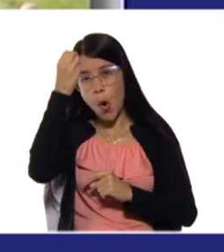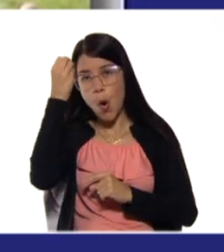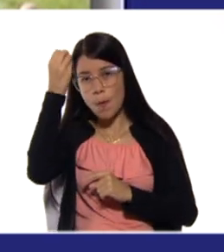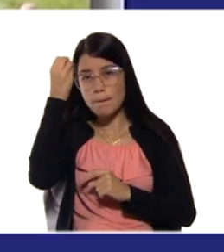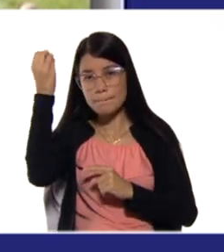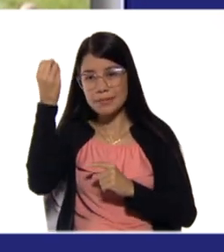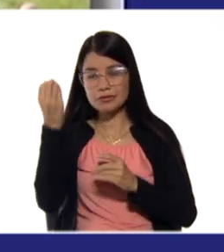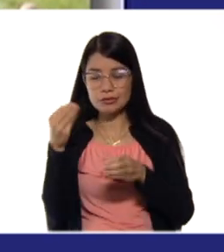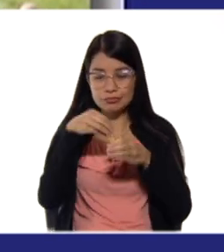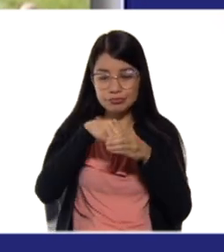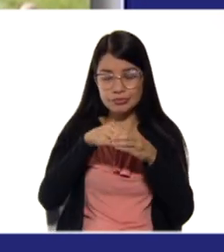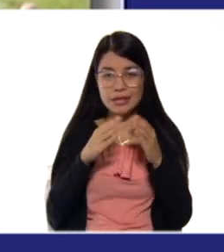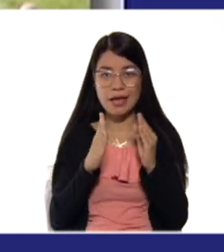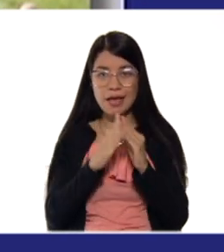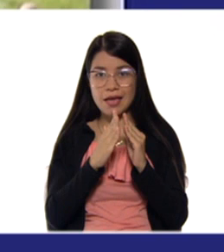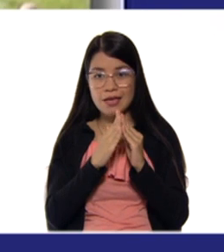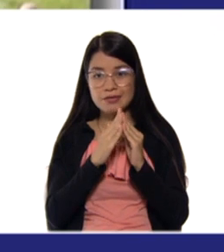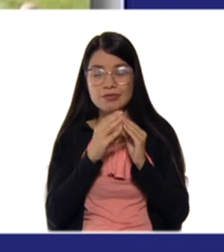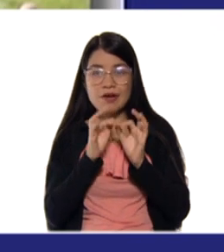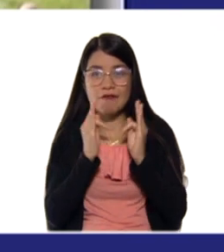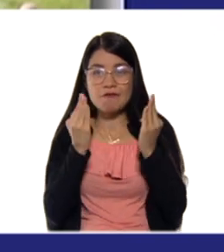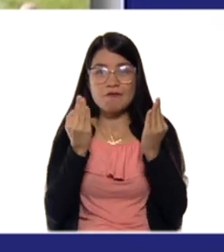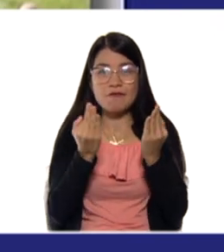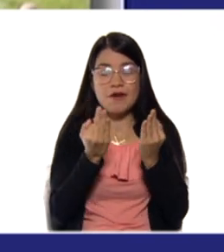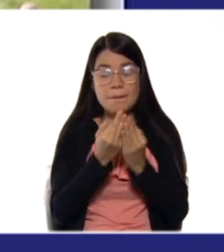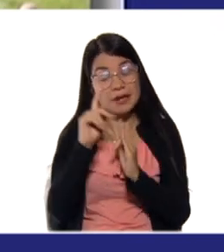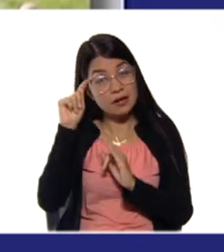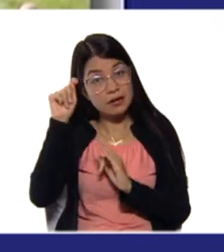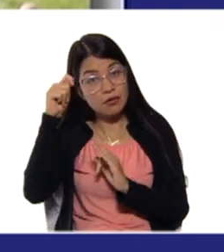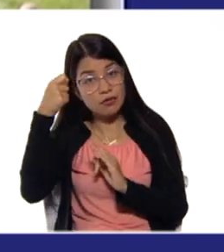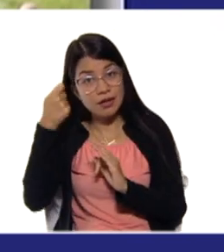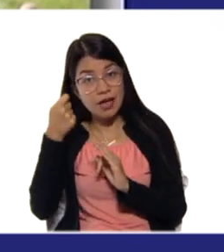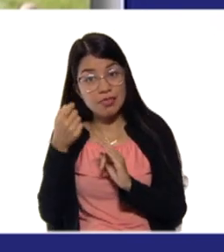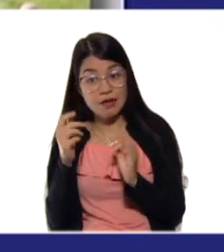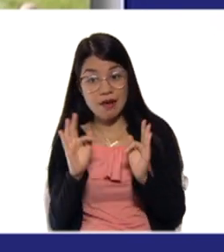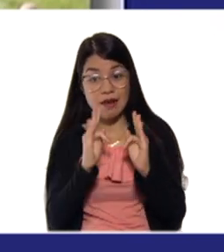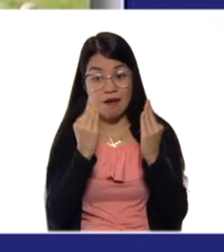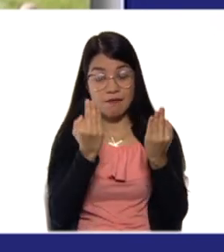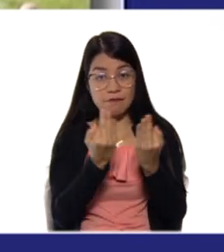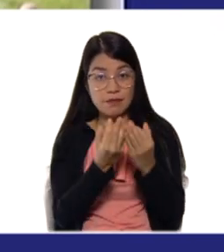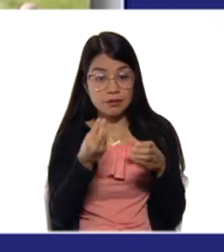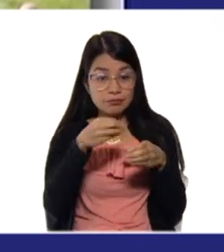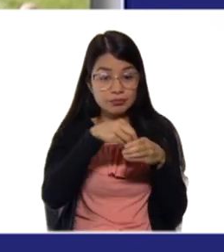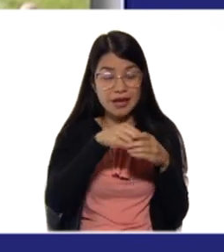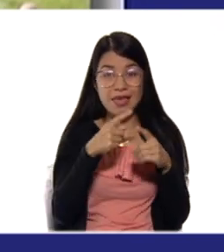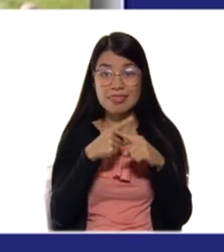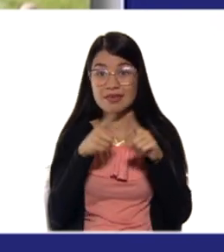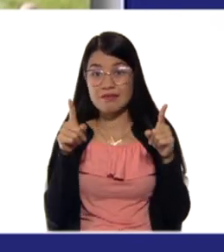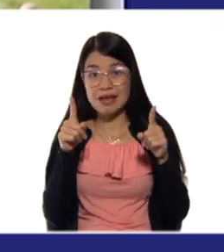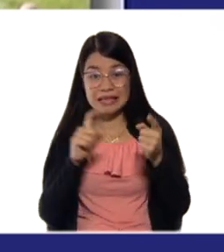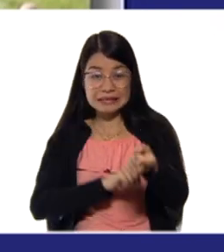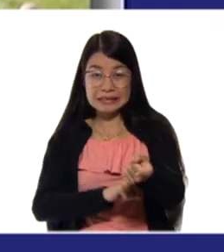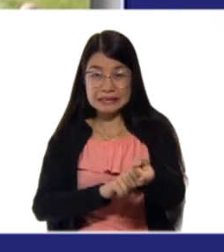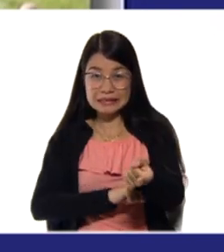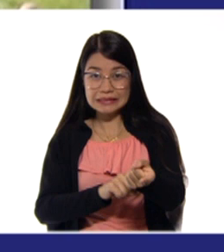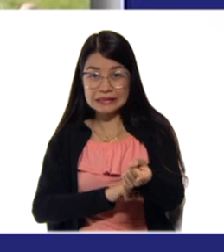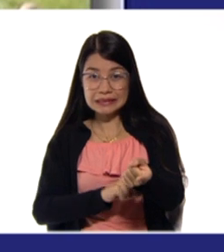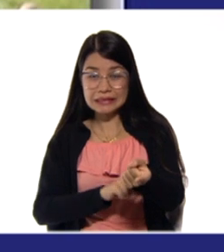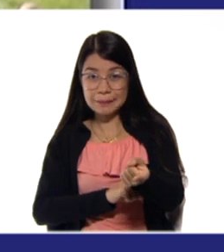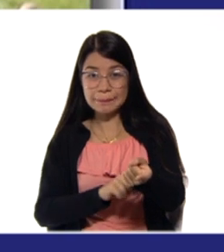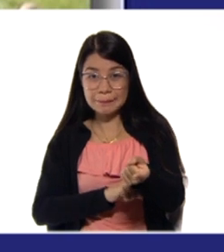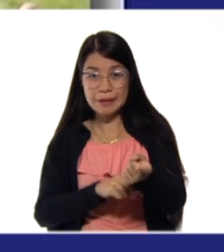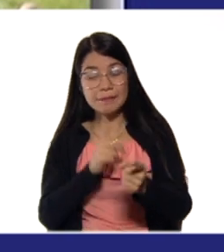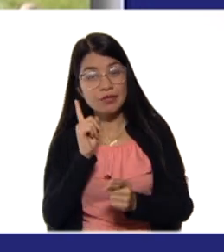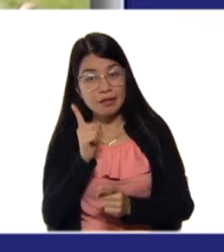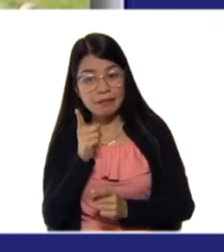Recordando que dentro del núcleo familiar existen diferentes personas con diferentes temperamentos y que debemos aprender a vivir